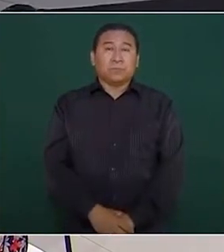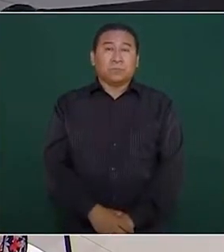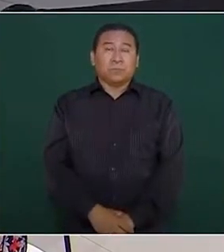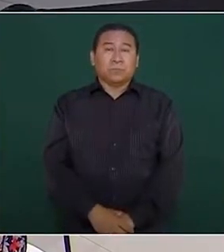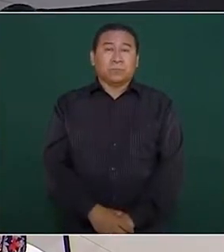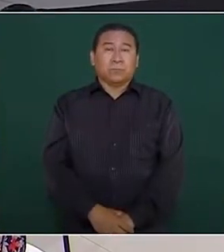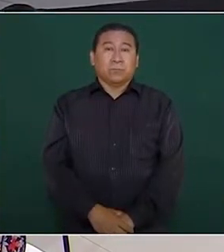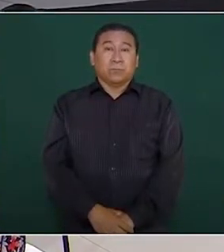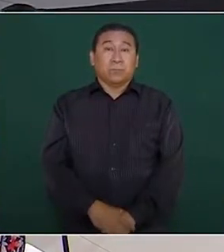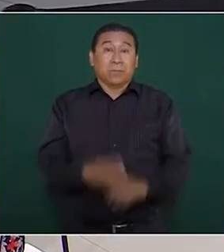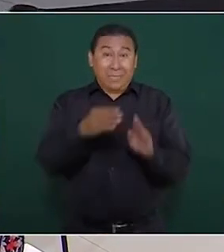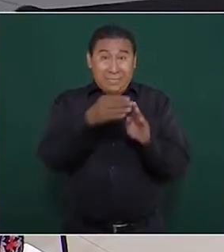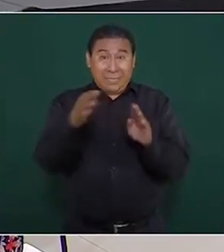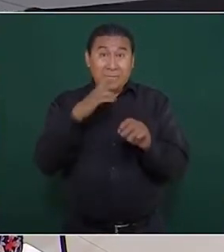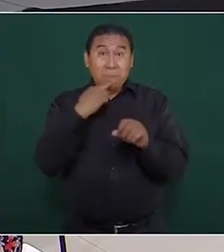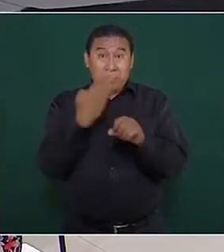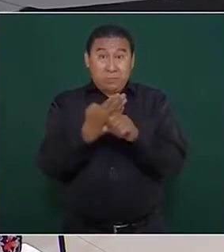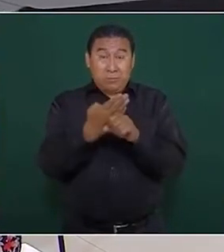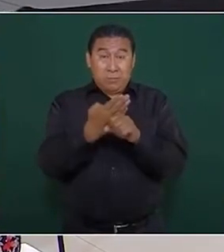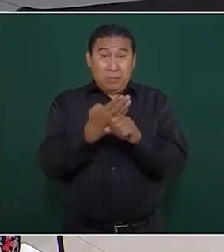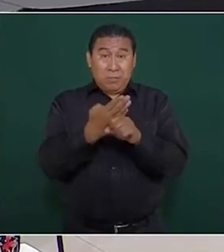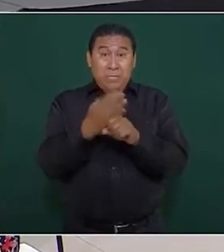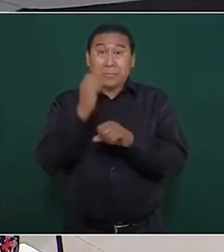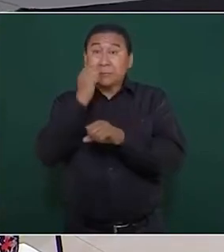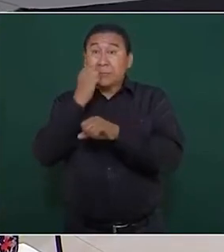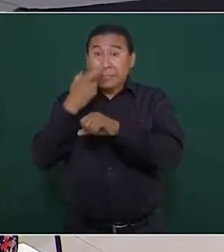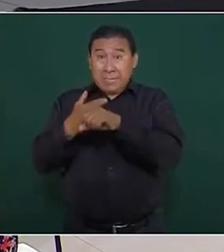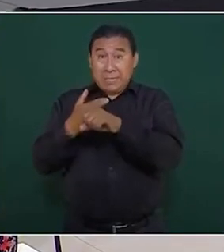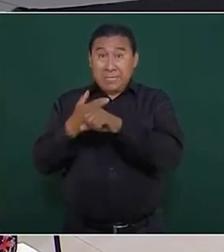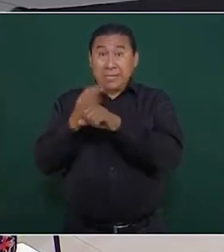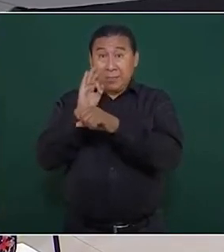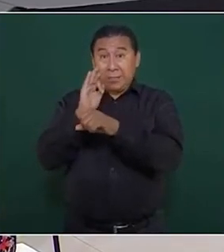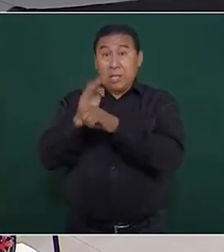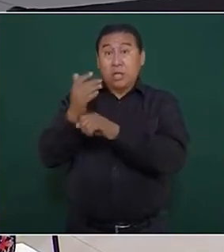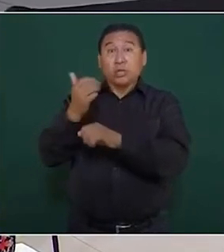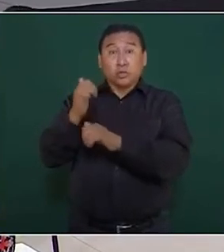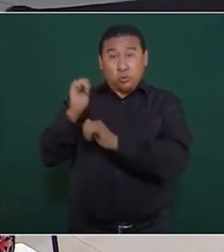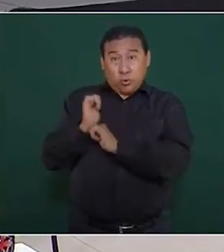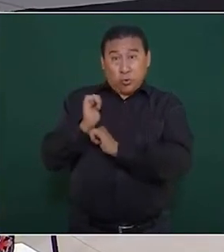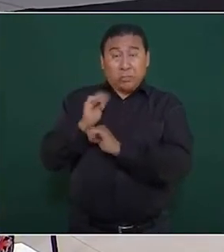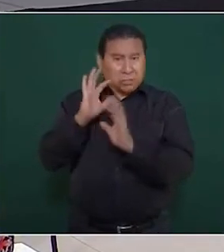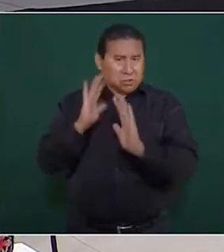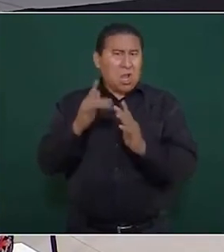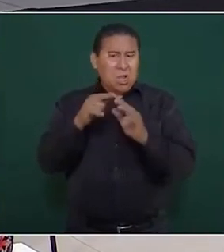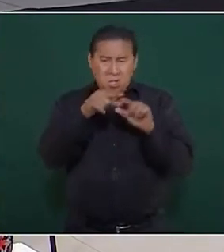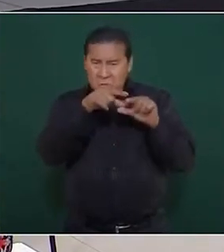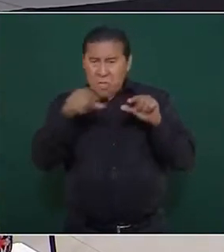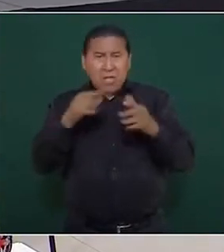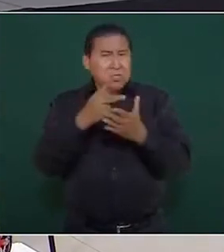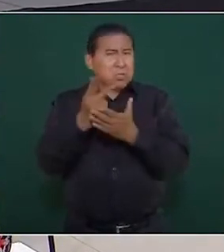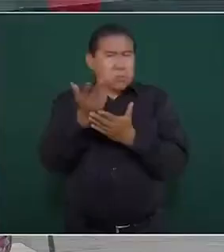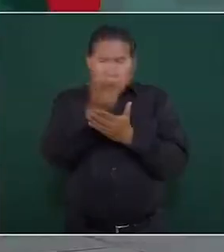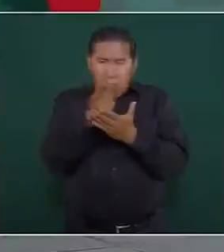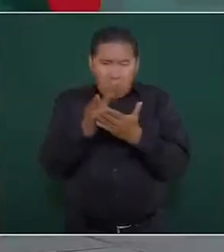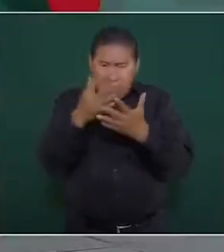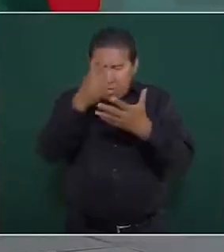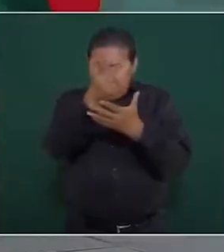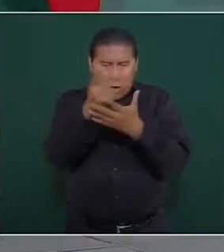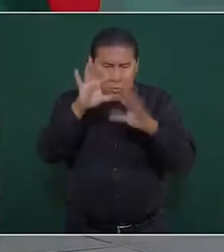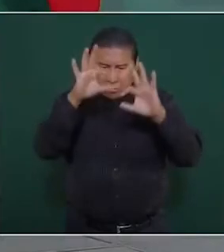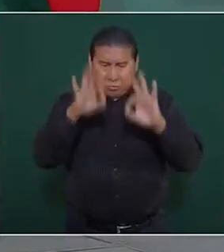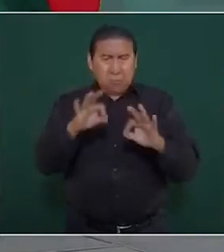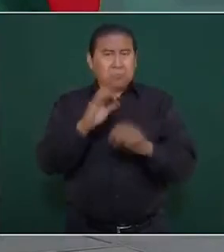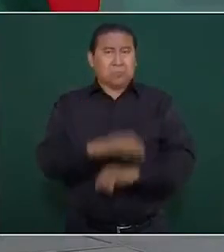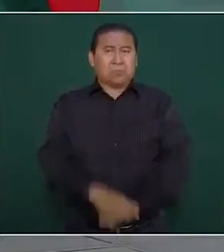esto va a corresponder a la Secretaría de la Defensa. Ya se tienen los trazos, ya